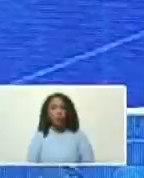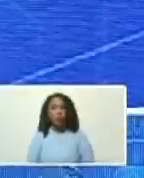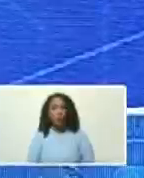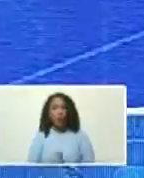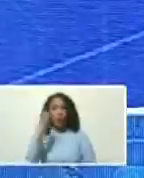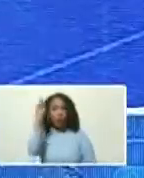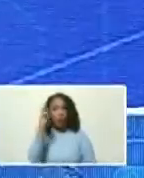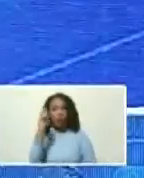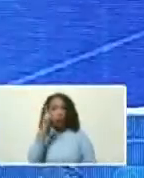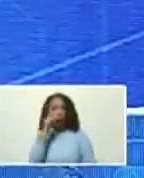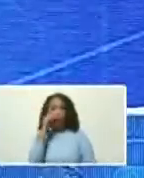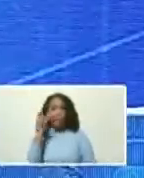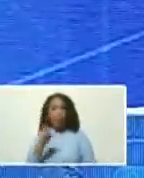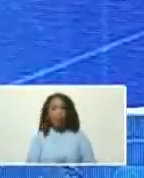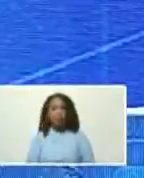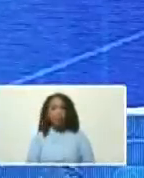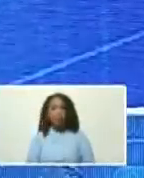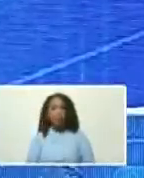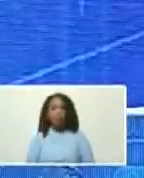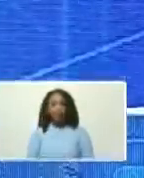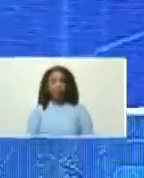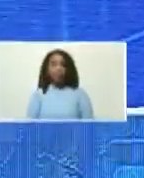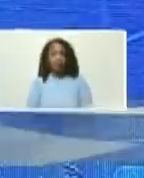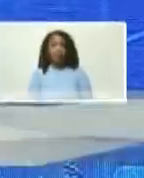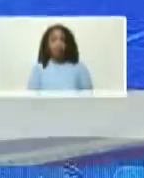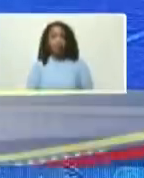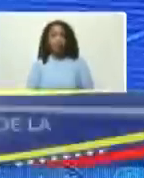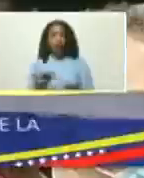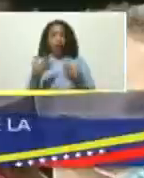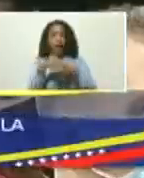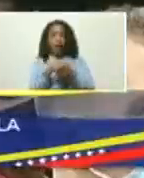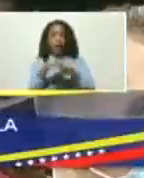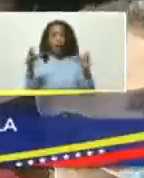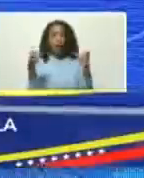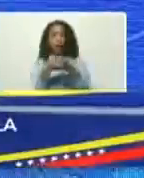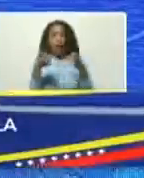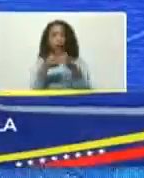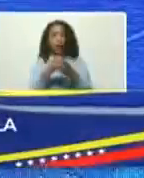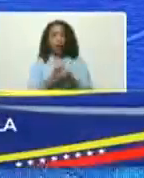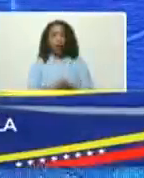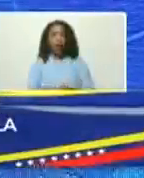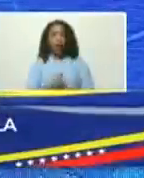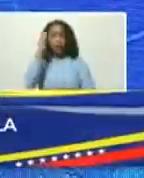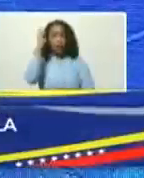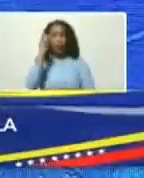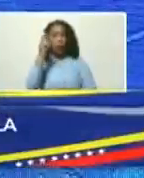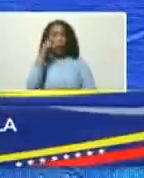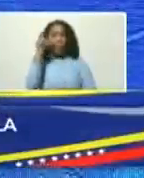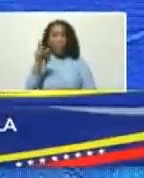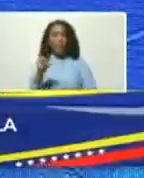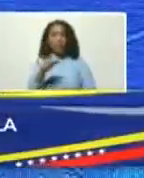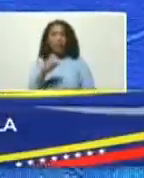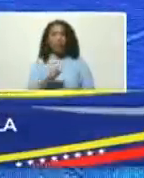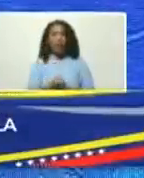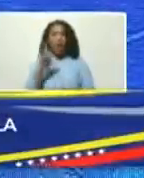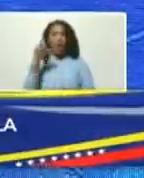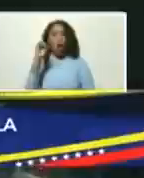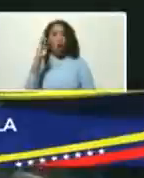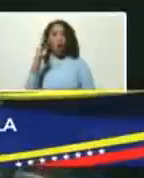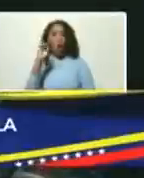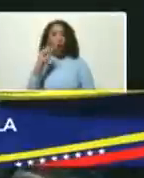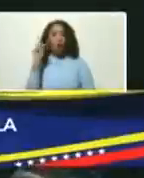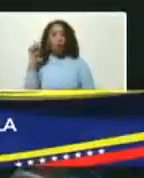diputado José Gregorio Vielma Mora, integrante de la comisión, diputado Ramón Lobo, también